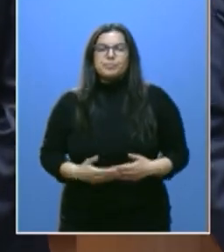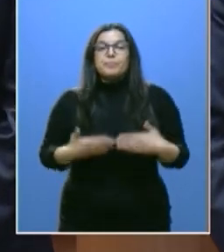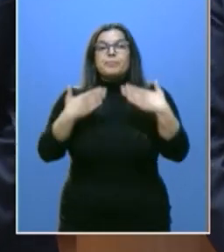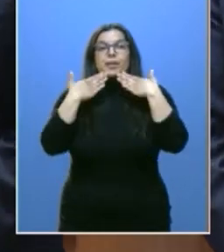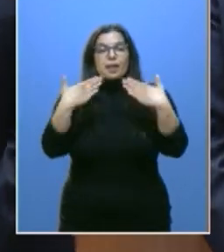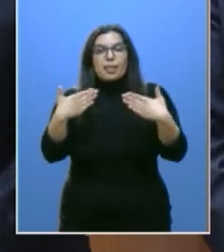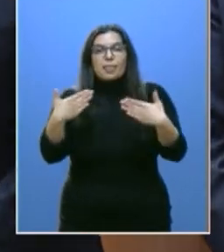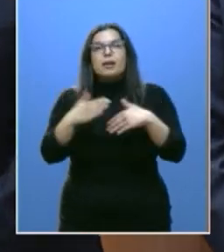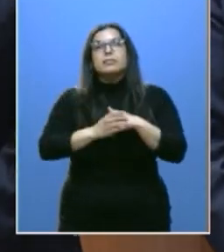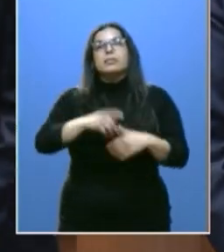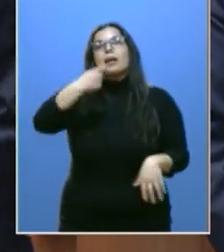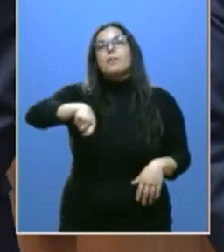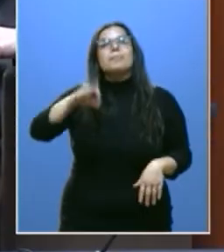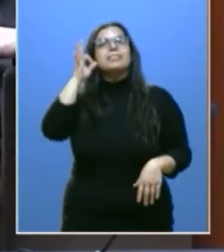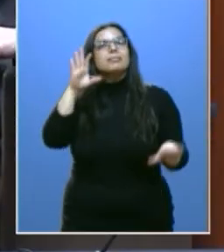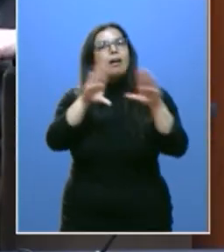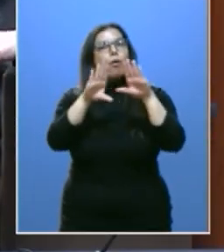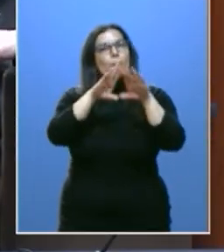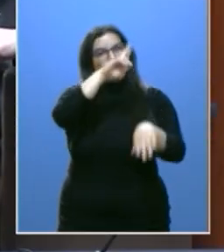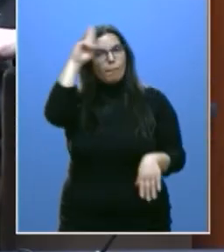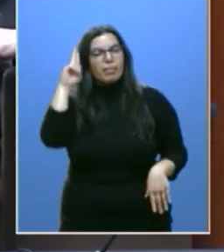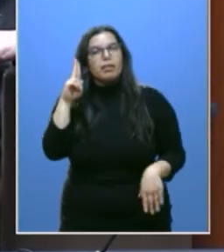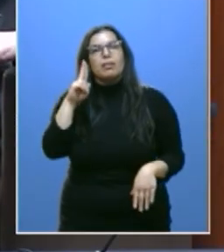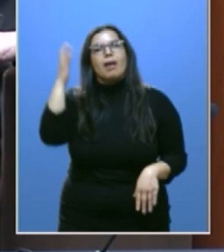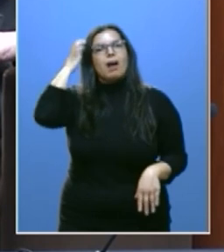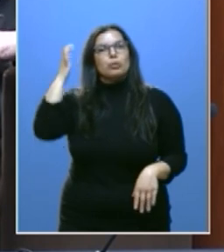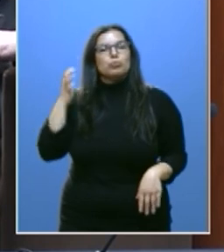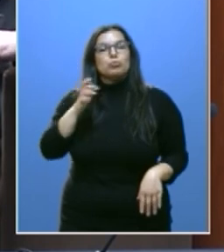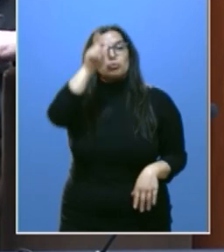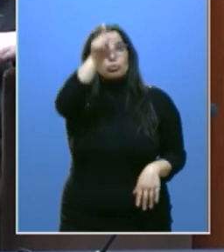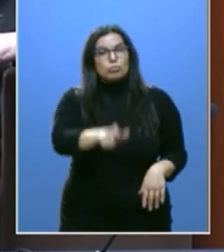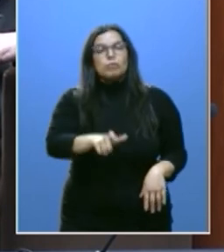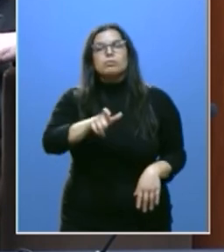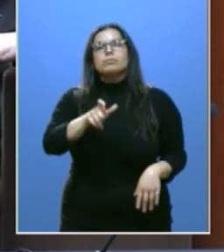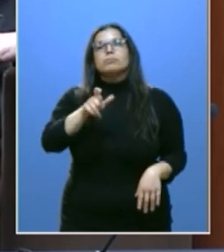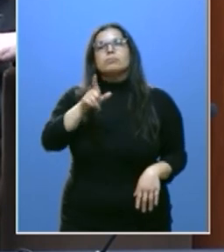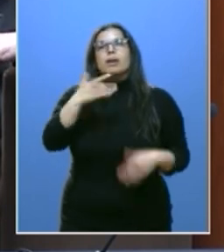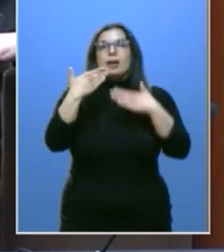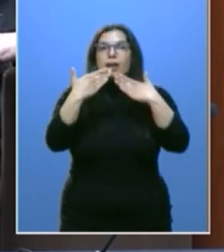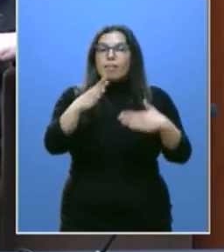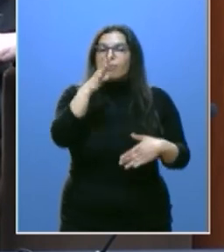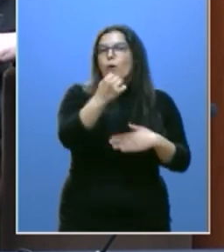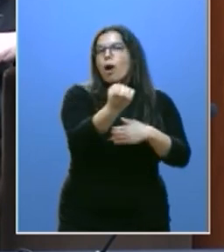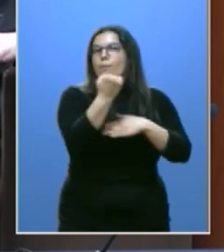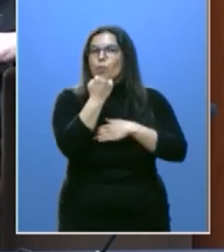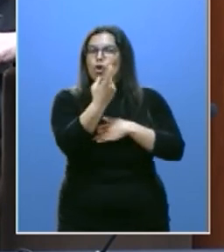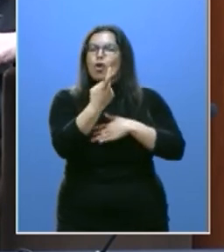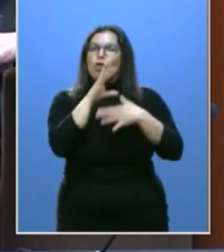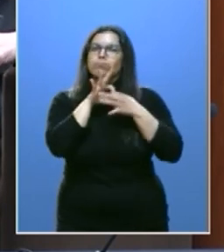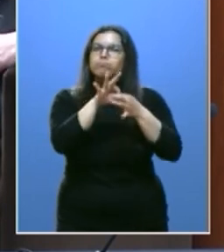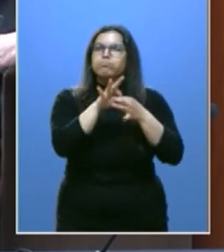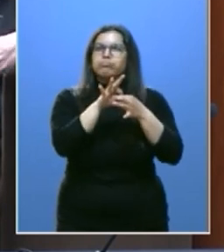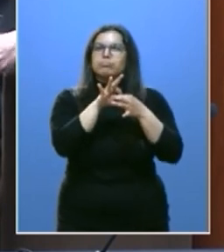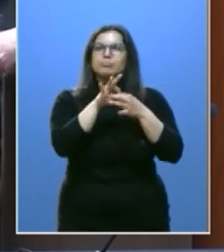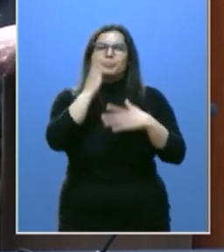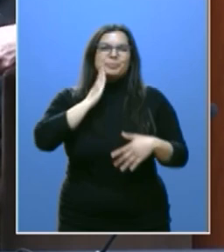a la presidenta de la Comunidad de Madrid, a Isabel Díaz Ayuso. Gracias por tu apoyo. Nos unen afectos